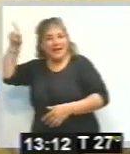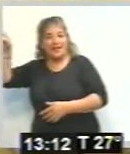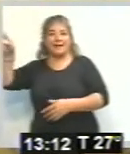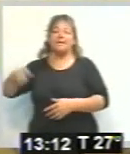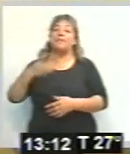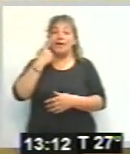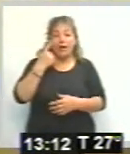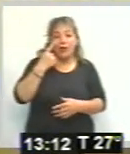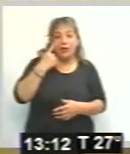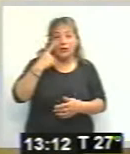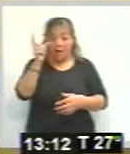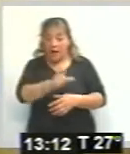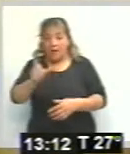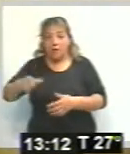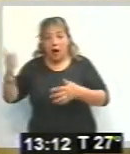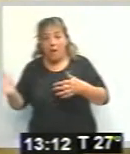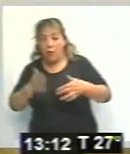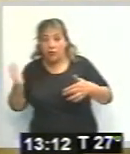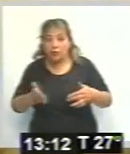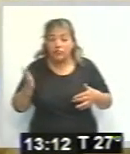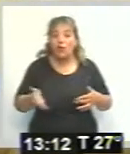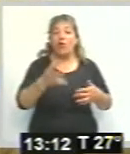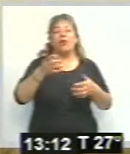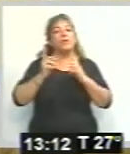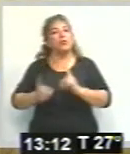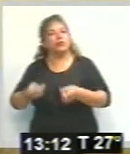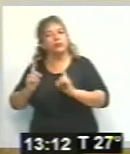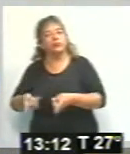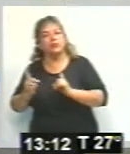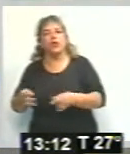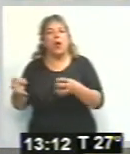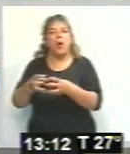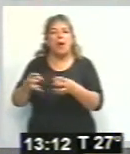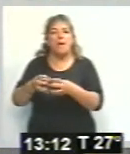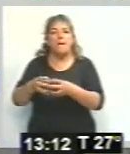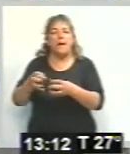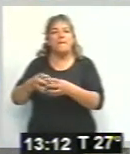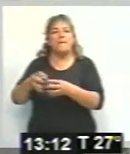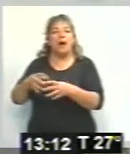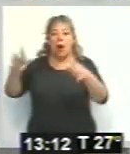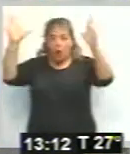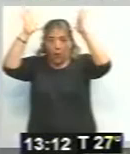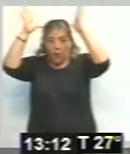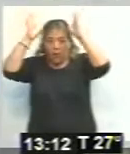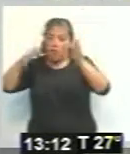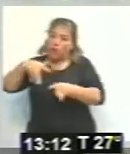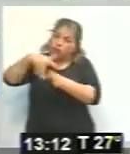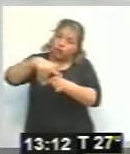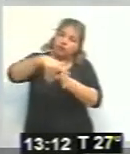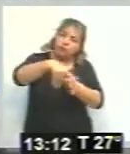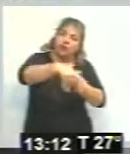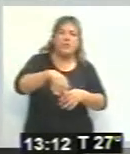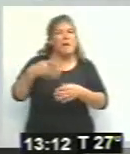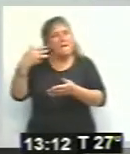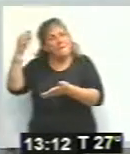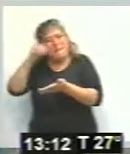van a estar los productores, van a ver como los productores siguen bajando con su papa en sus mulitas a los cerros Así que bueno, más festivo que eso